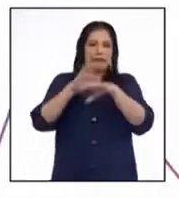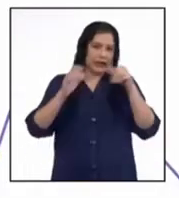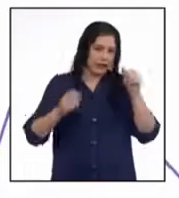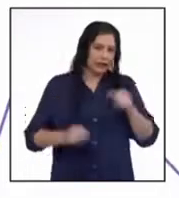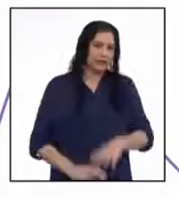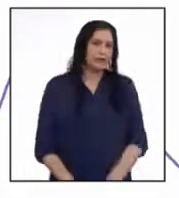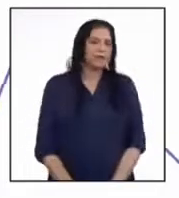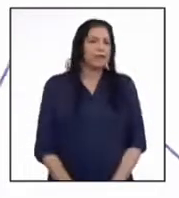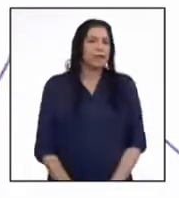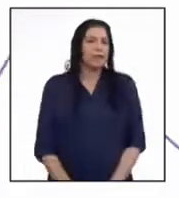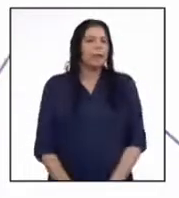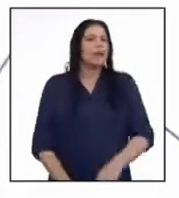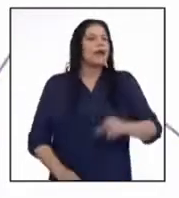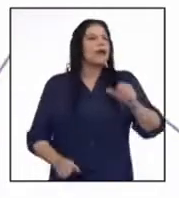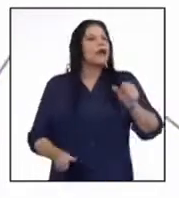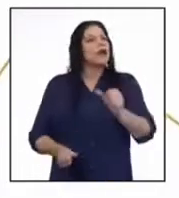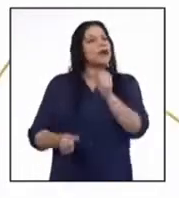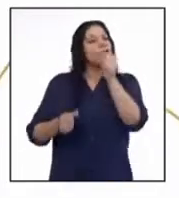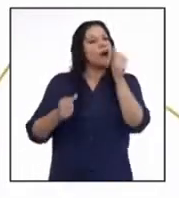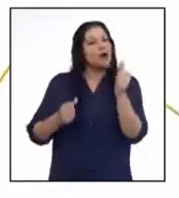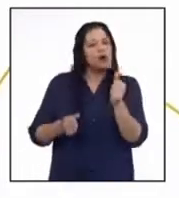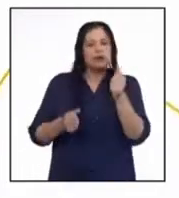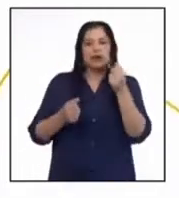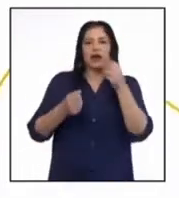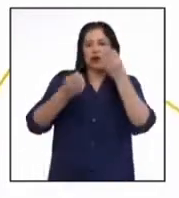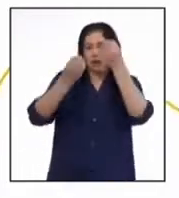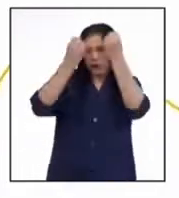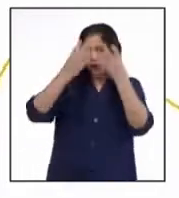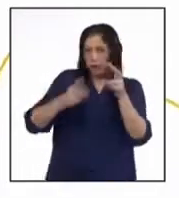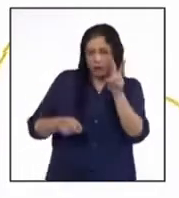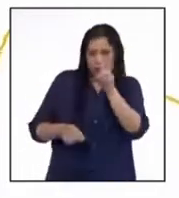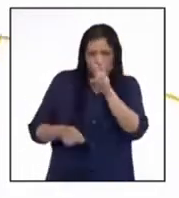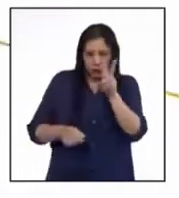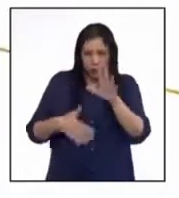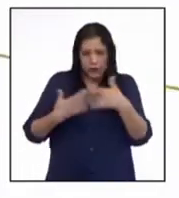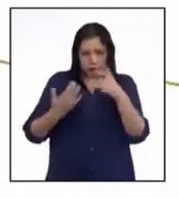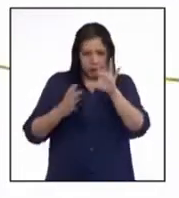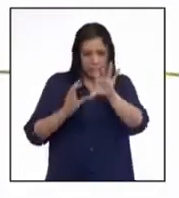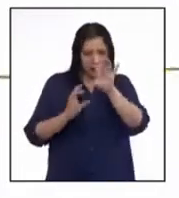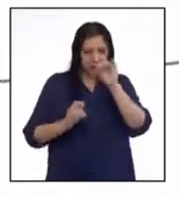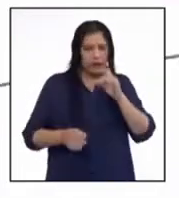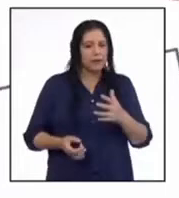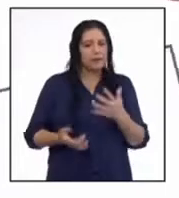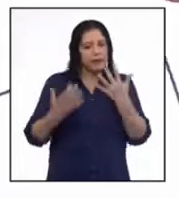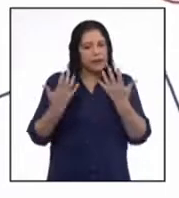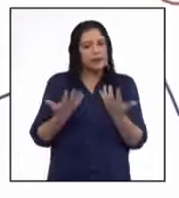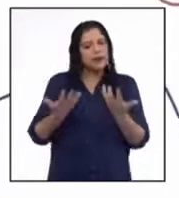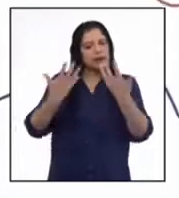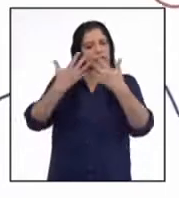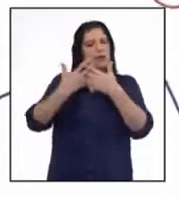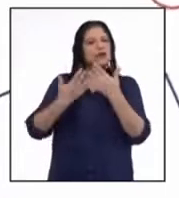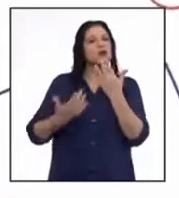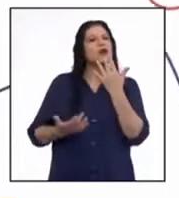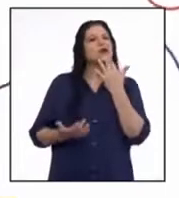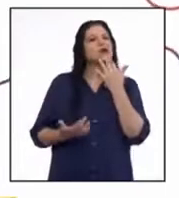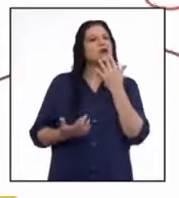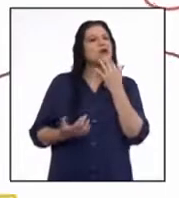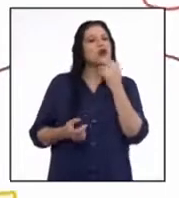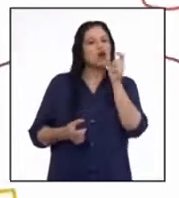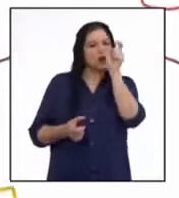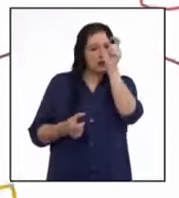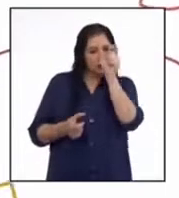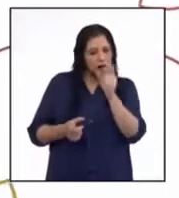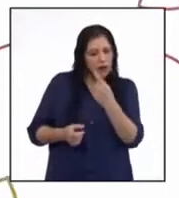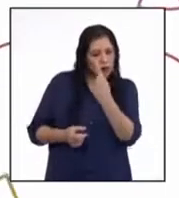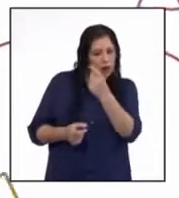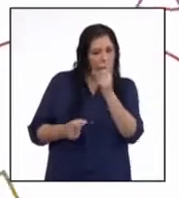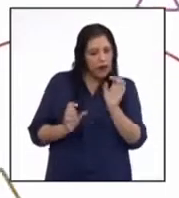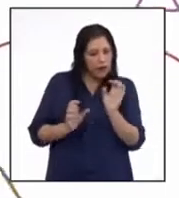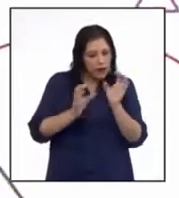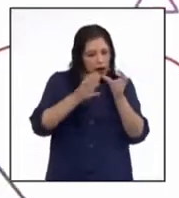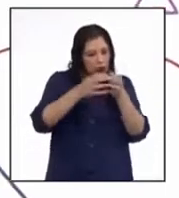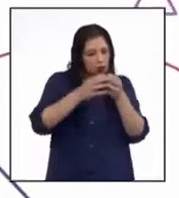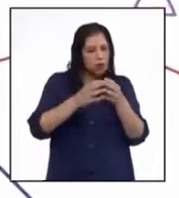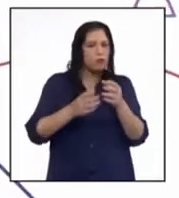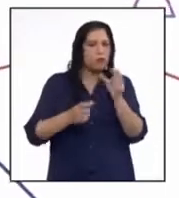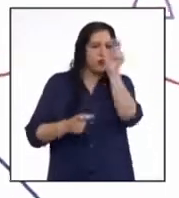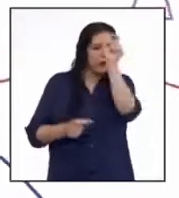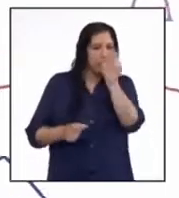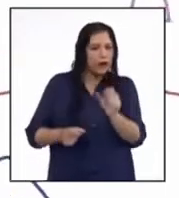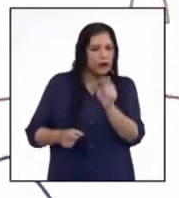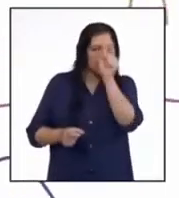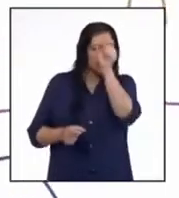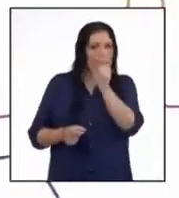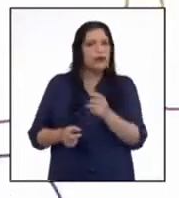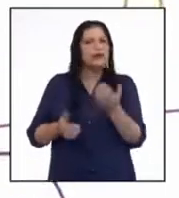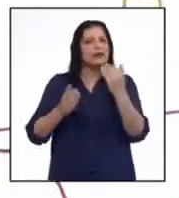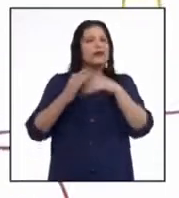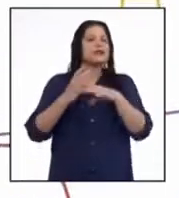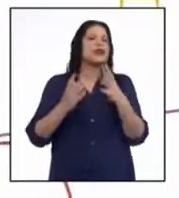Bien, ¿qué otra información visual puedes extraer? Relacionando el color de la leyenda con el color de cada grupo de barras, noto que las